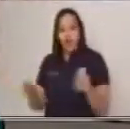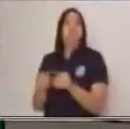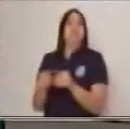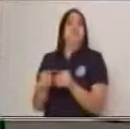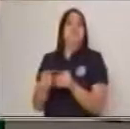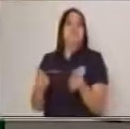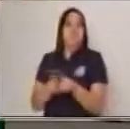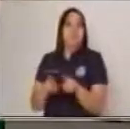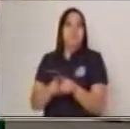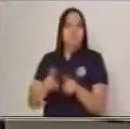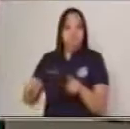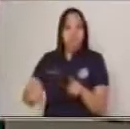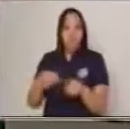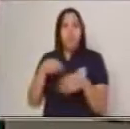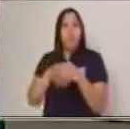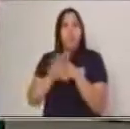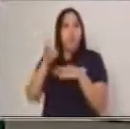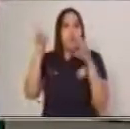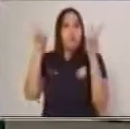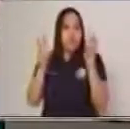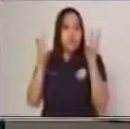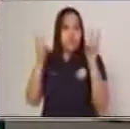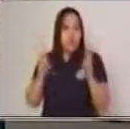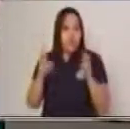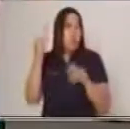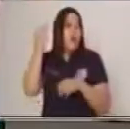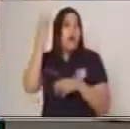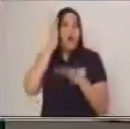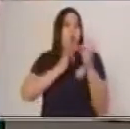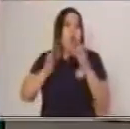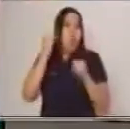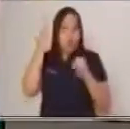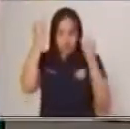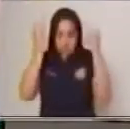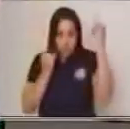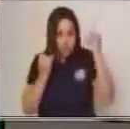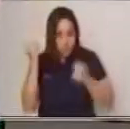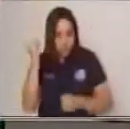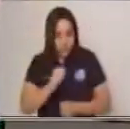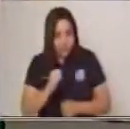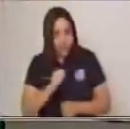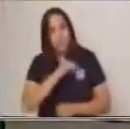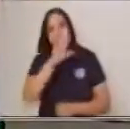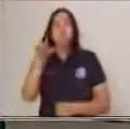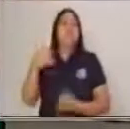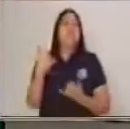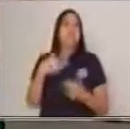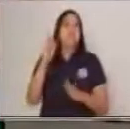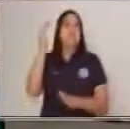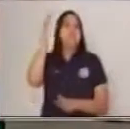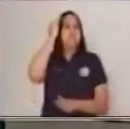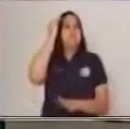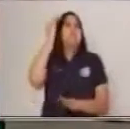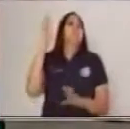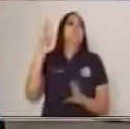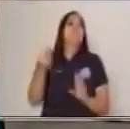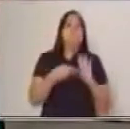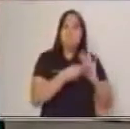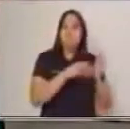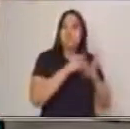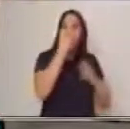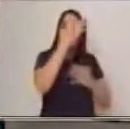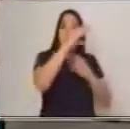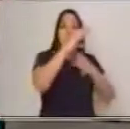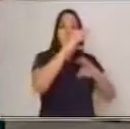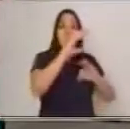eje o el mismo tema o subtema. Teniendo entonces los conocimientos de párrafo y